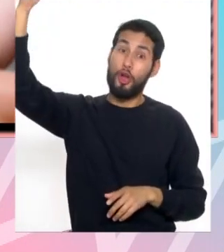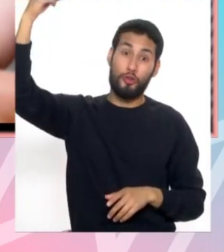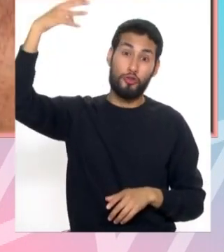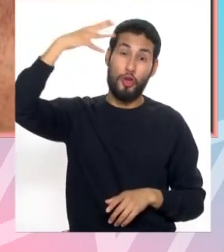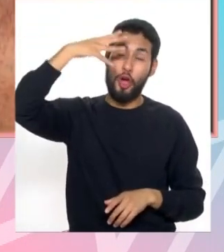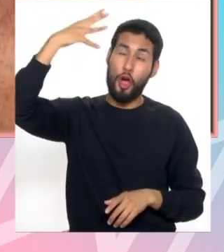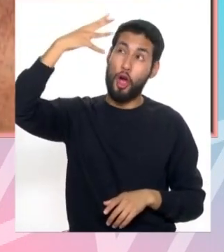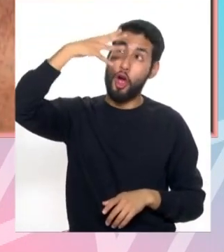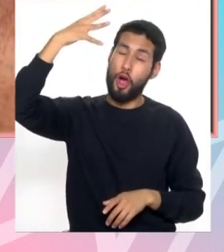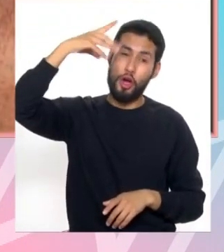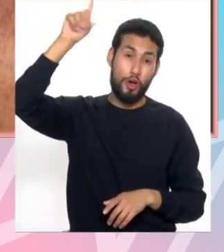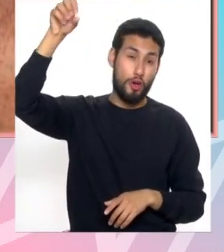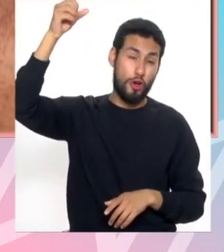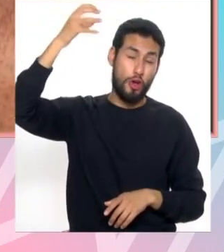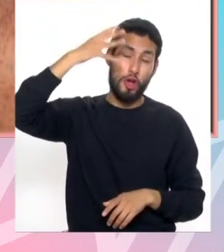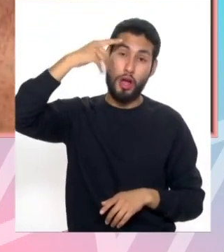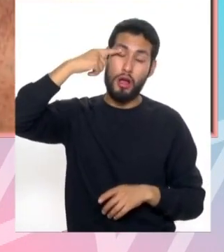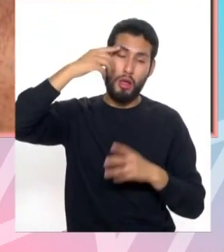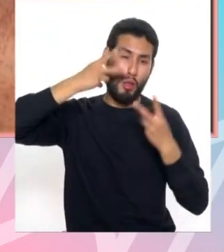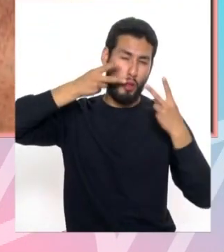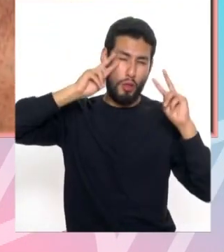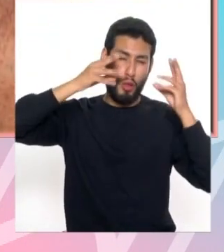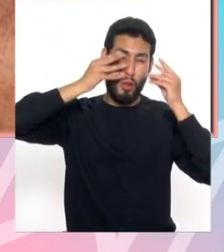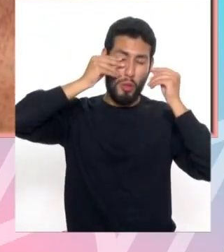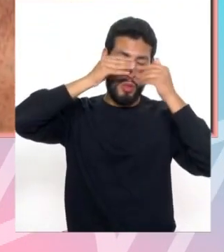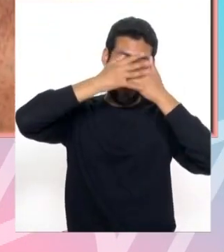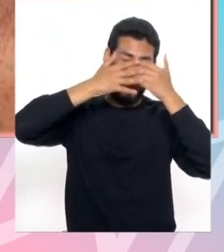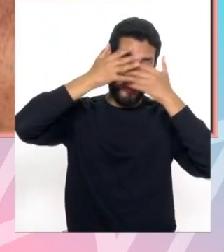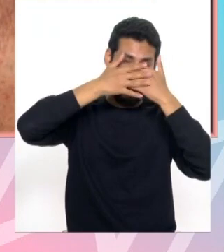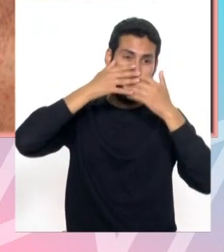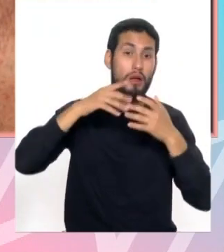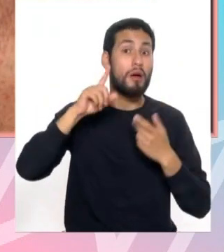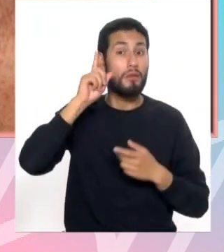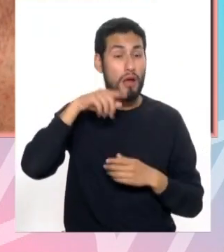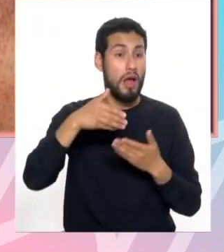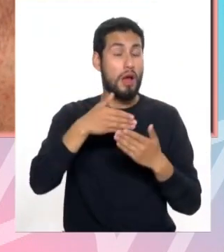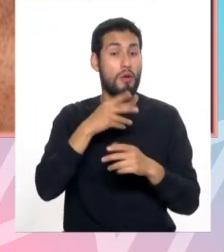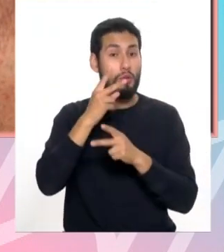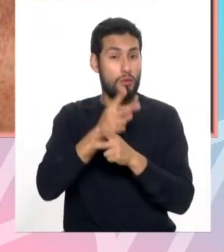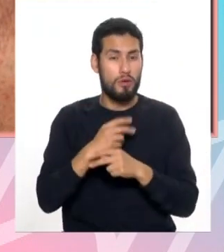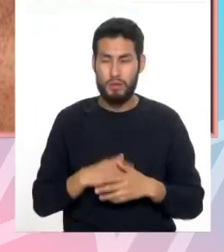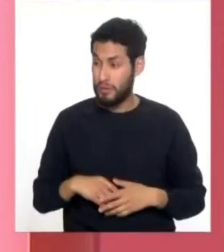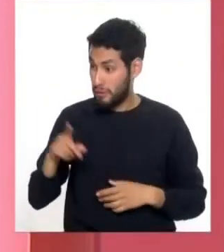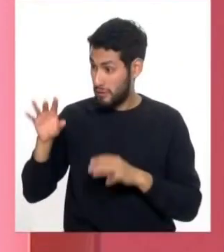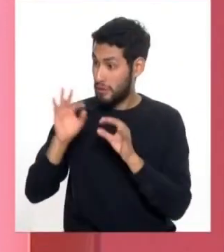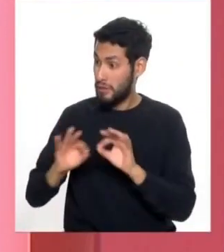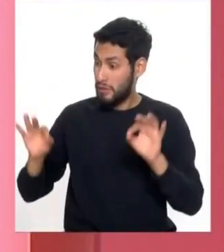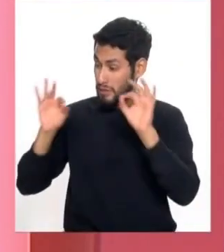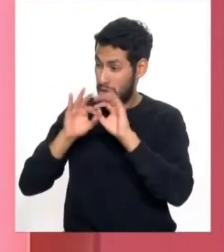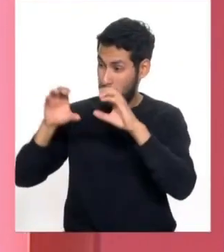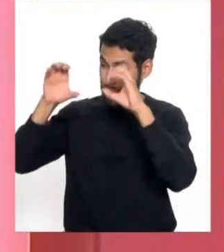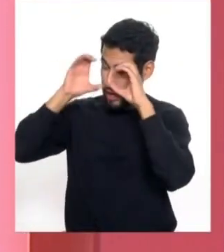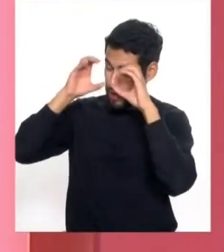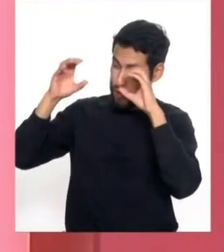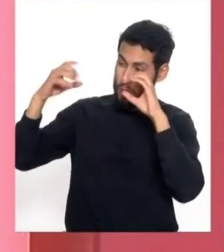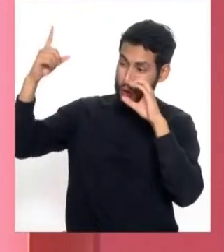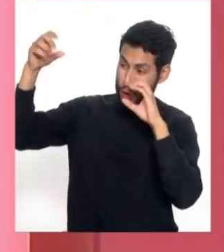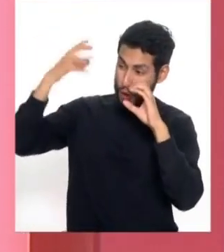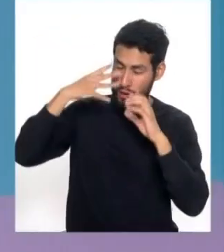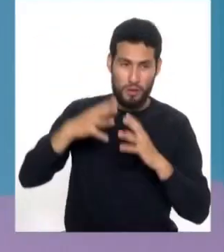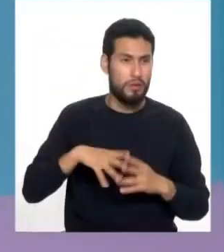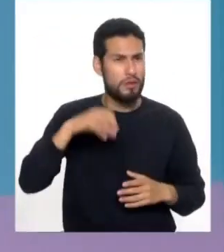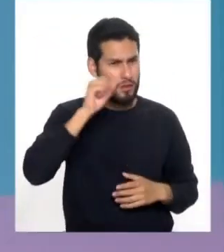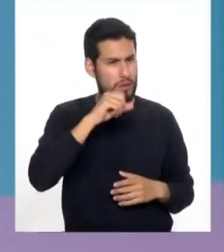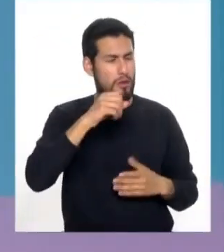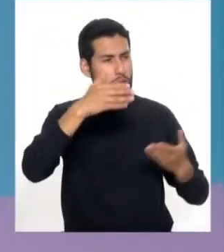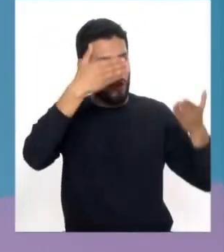desarrollo de catarata. Entonces, si prevenimos eso, lo vamos a enlentecer. Entonces, es importante el uso de los lentes. Claro, los lentes con